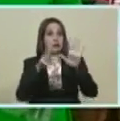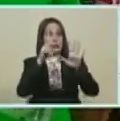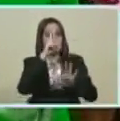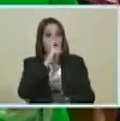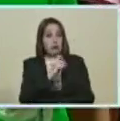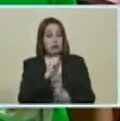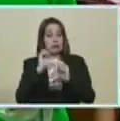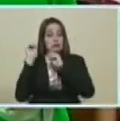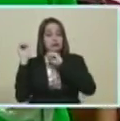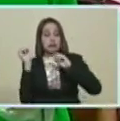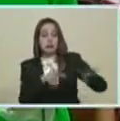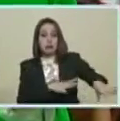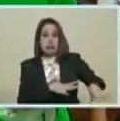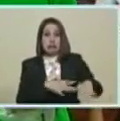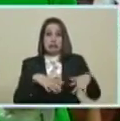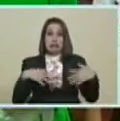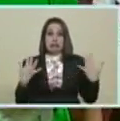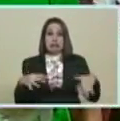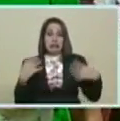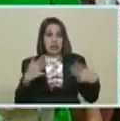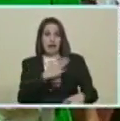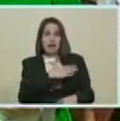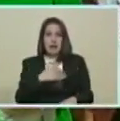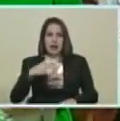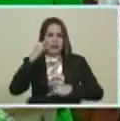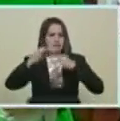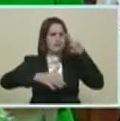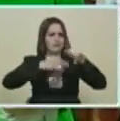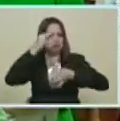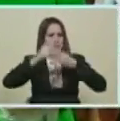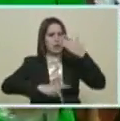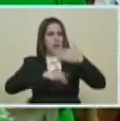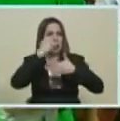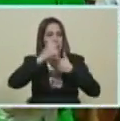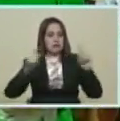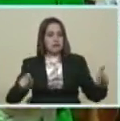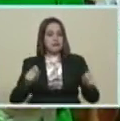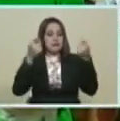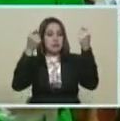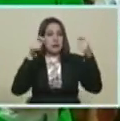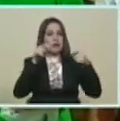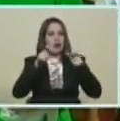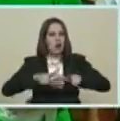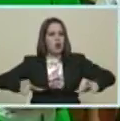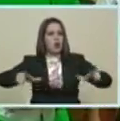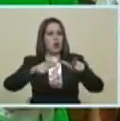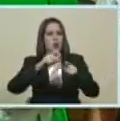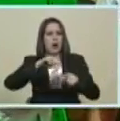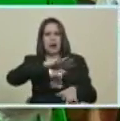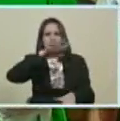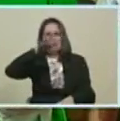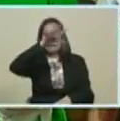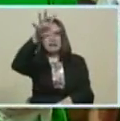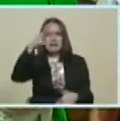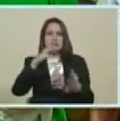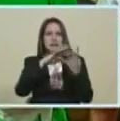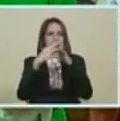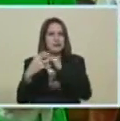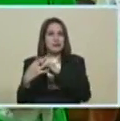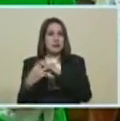Pues la ha abandonado Totalmente Y ella quiere preparar Un plan especial De recuperación De esas zonas rurales Así que